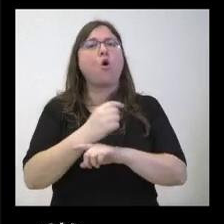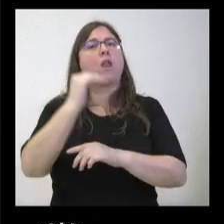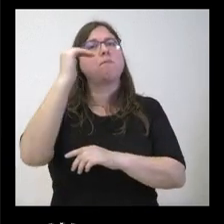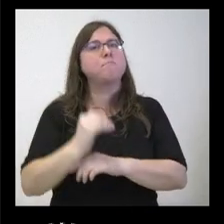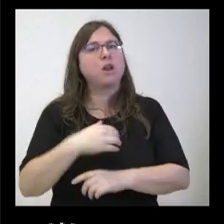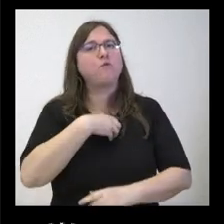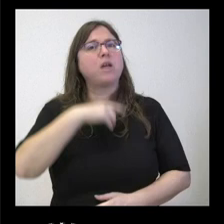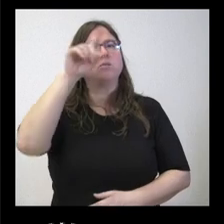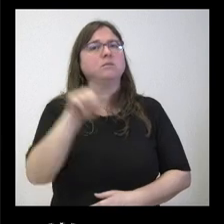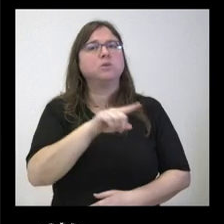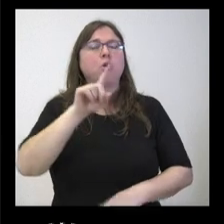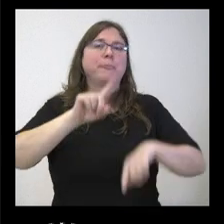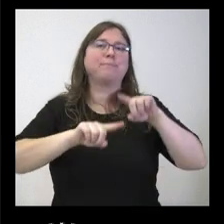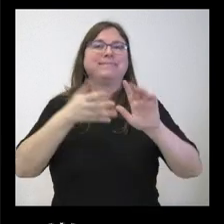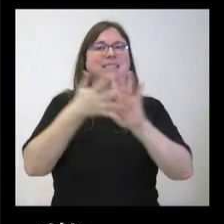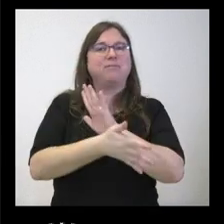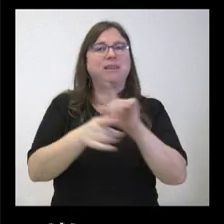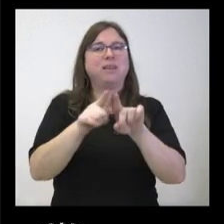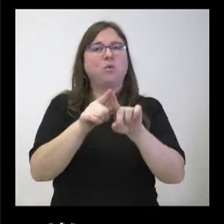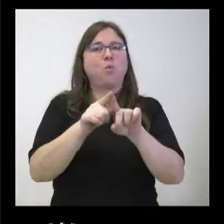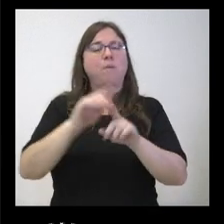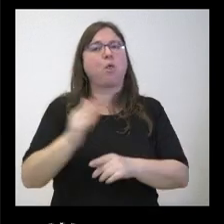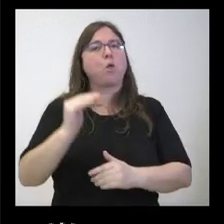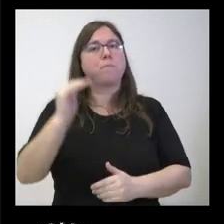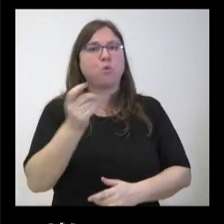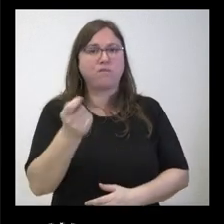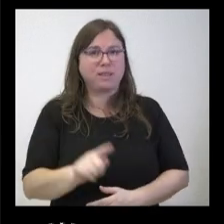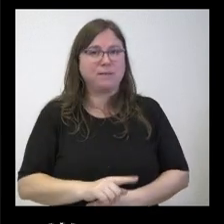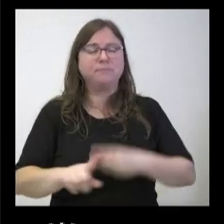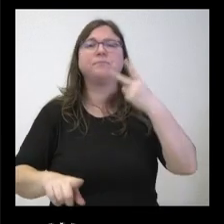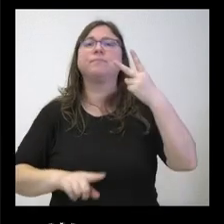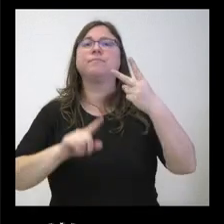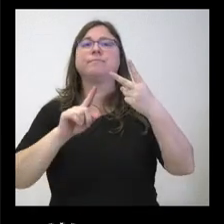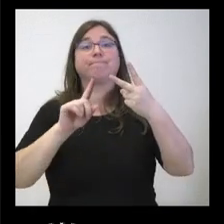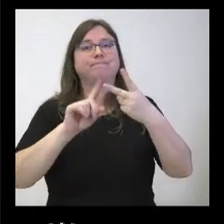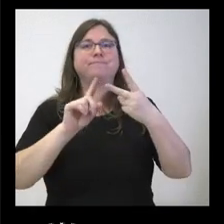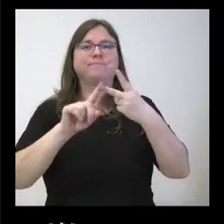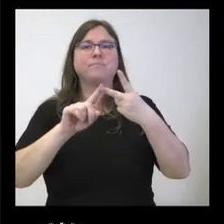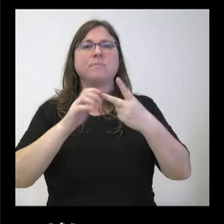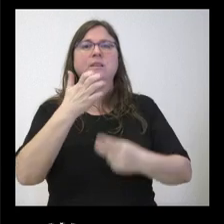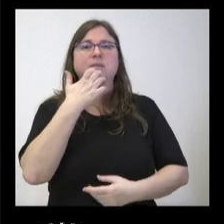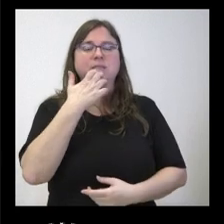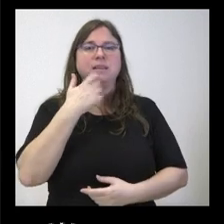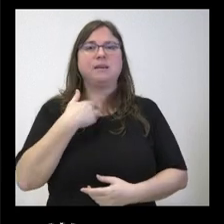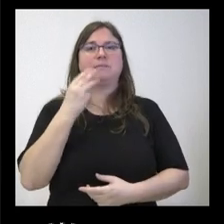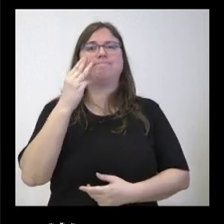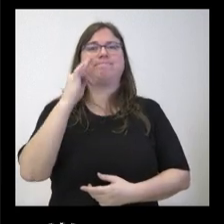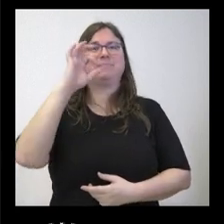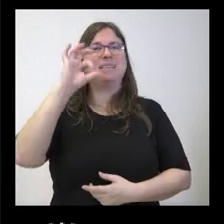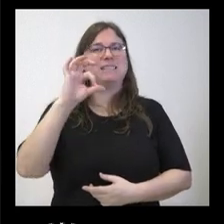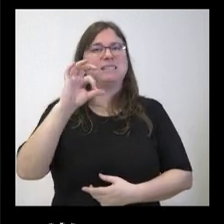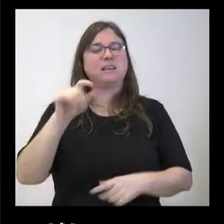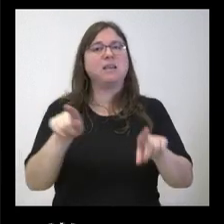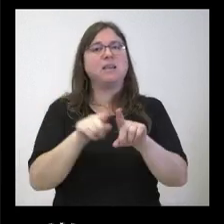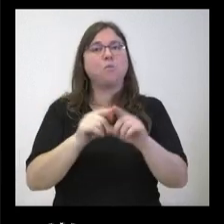funcionarios sin reducir la productividad y luego le quería preguntar sobre los PICS bueno hoy como casi todos